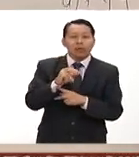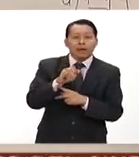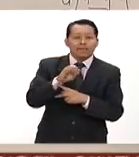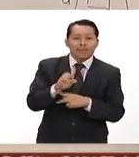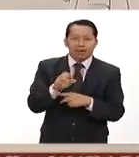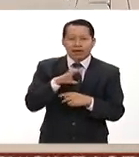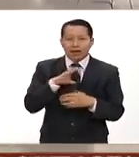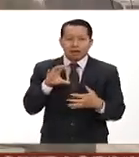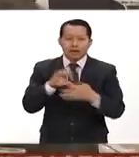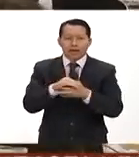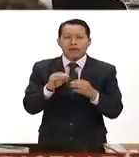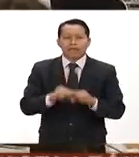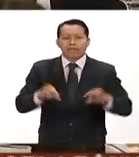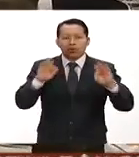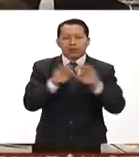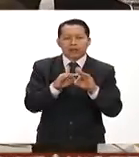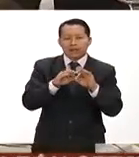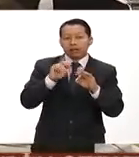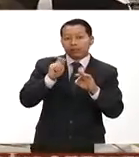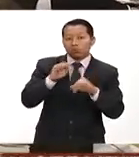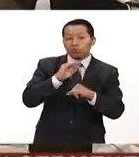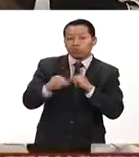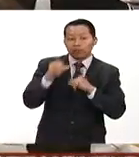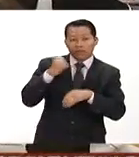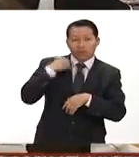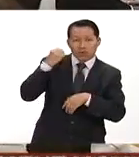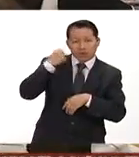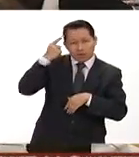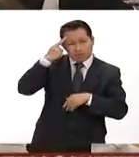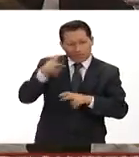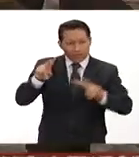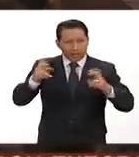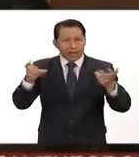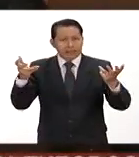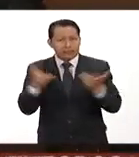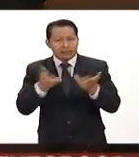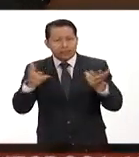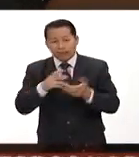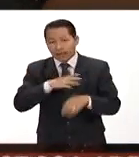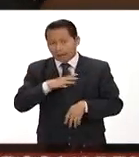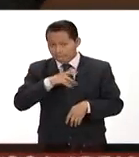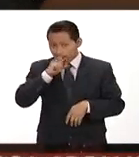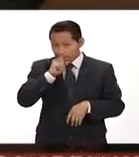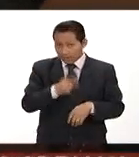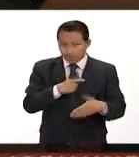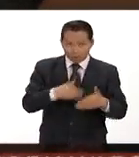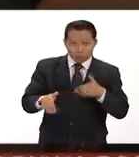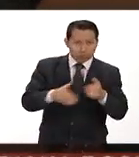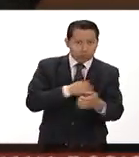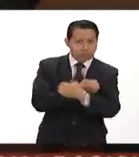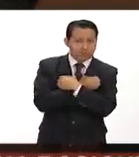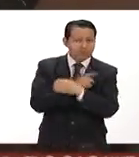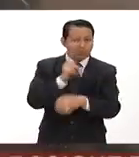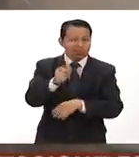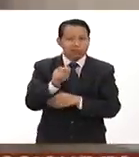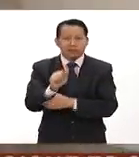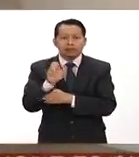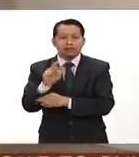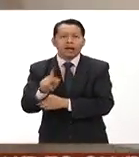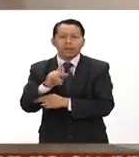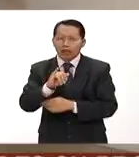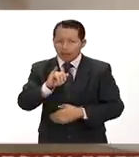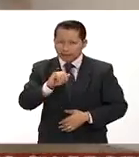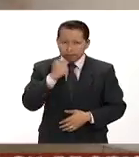pieza fundamental En el último foro de análisis para la elaboración del nuevo modelo educativo aseguró que la SEP está